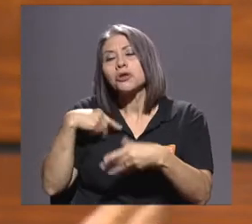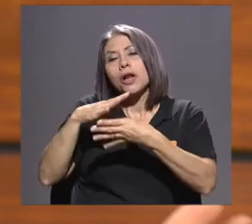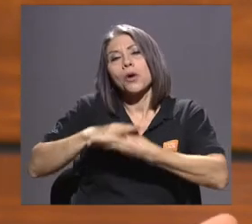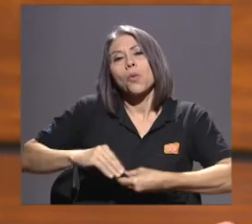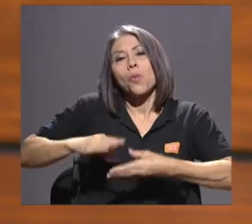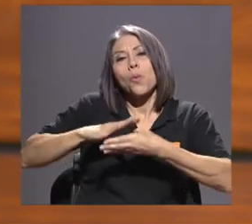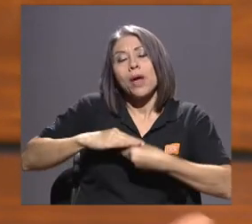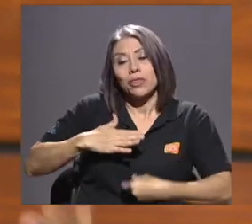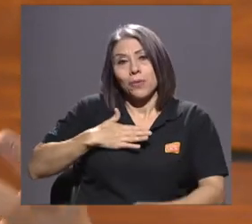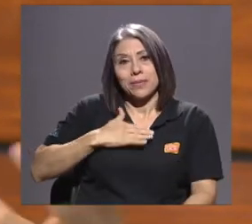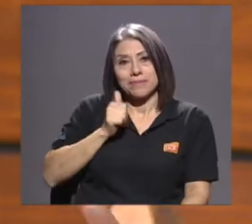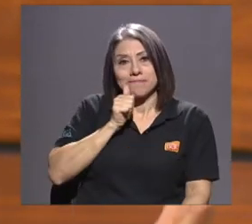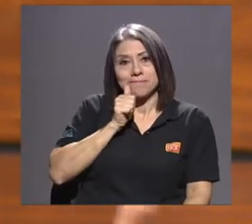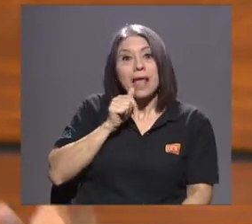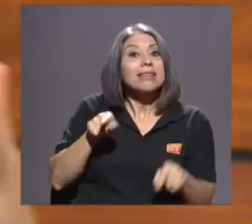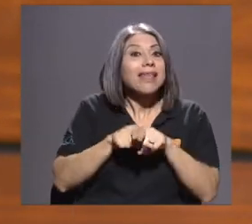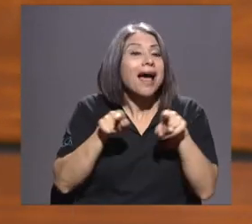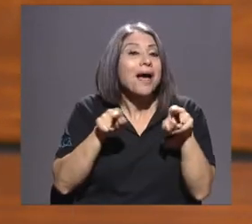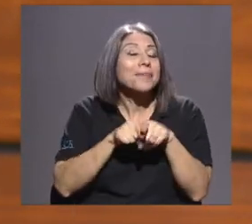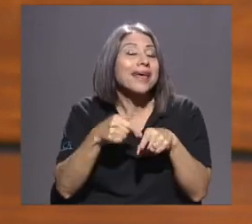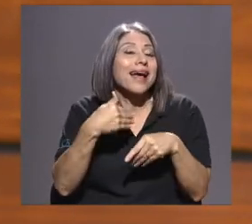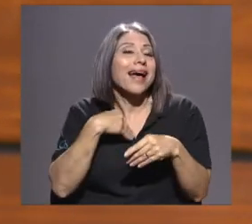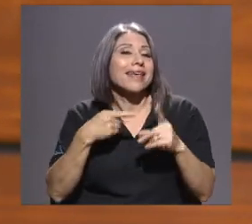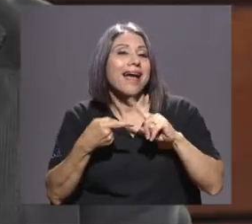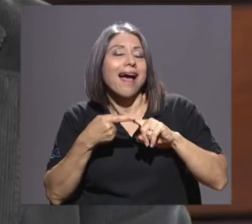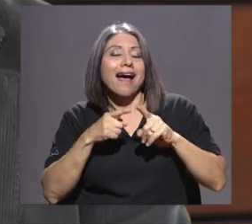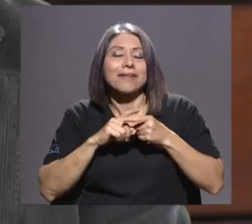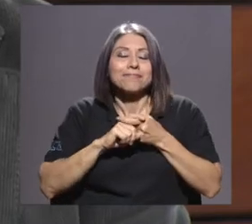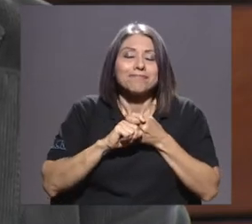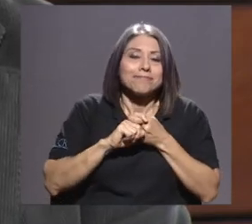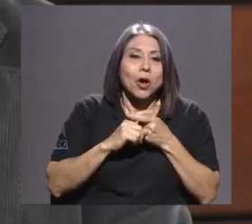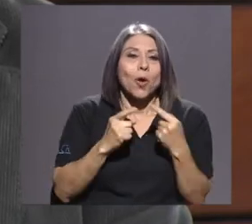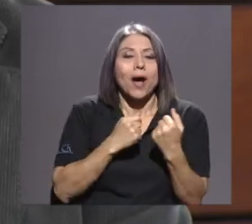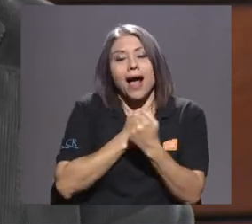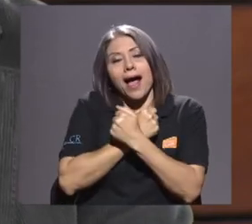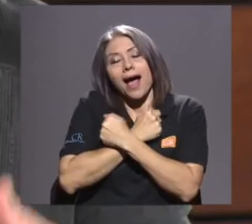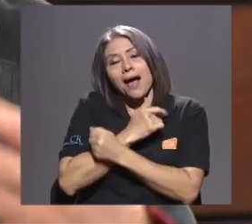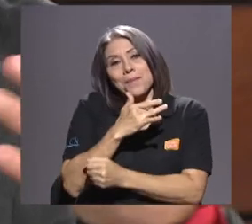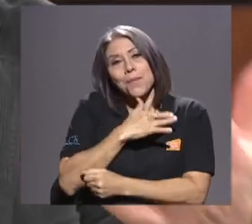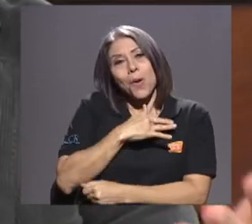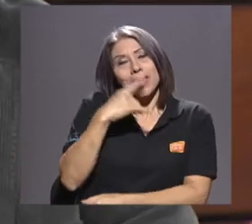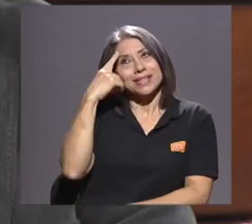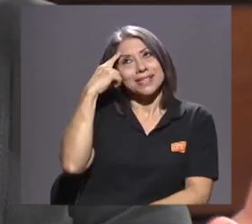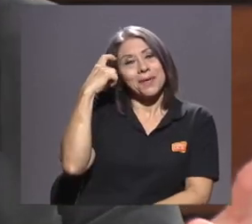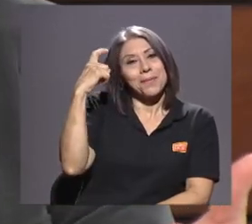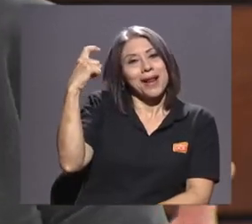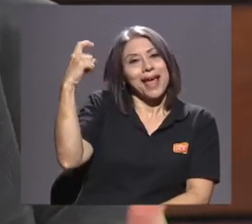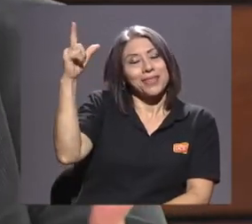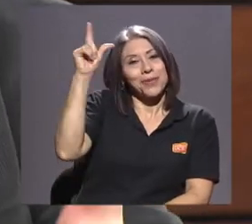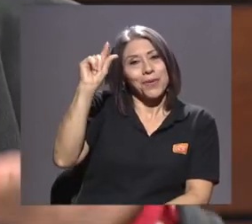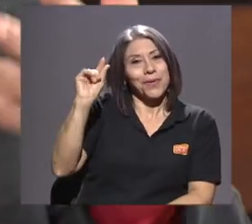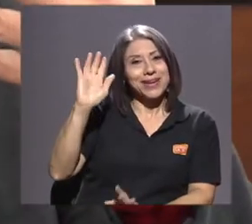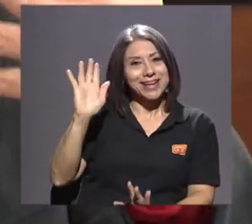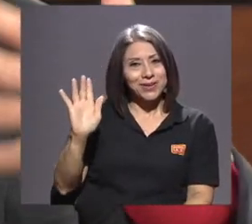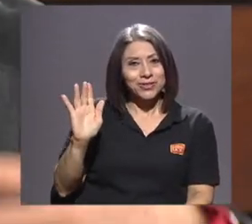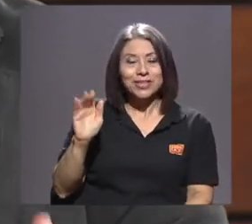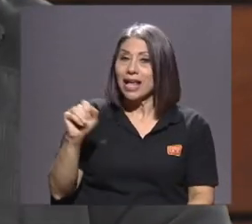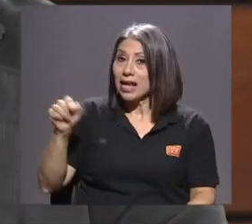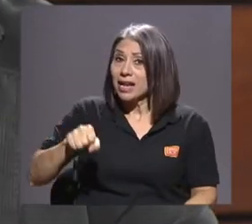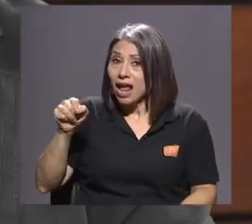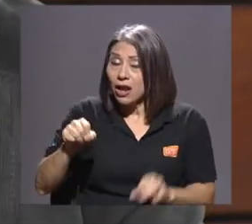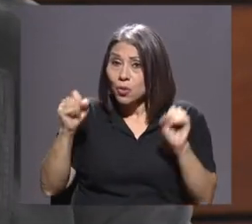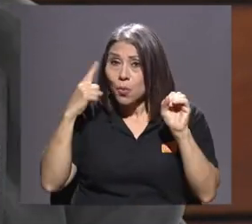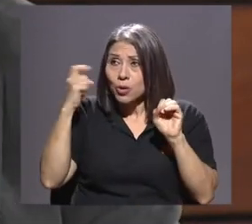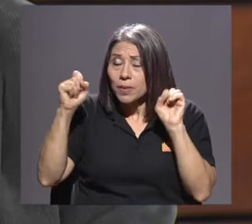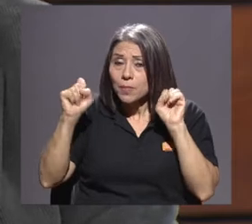incluso se generan amores platónicos, generan ansiedad de amistades. Te pueden fabricar una